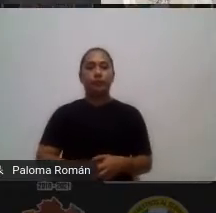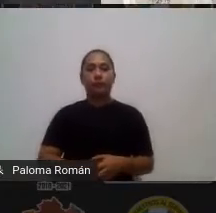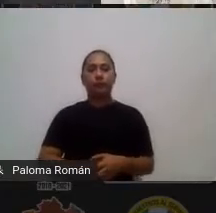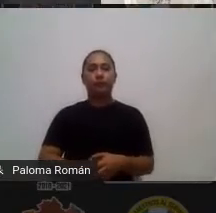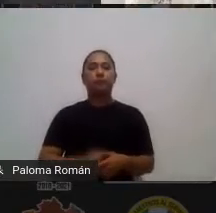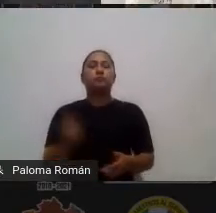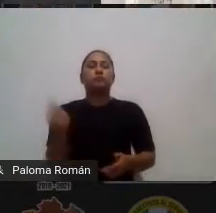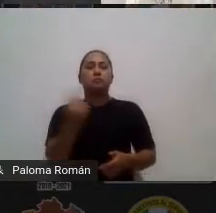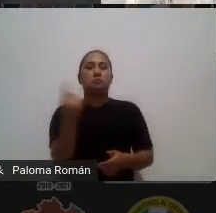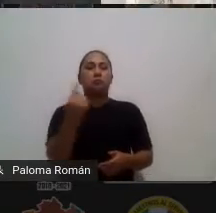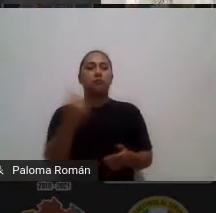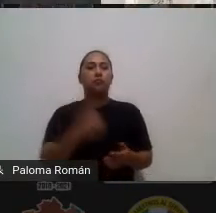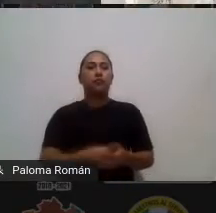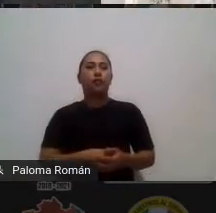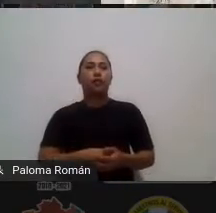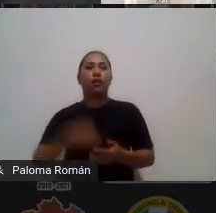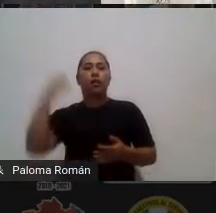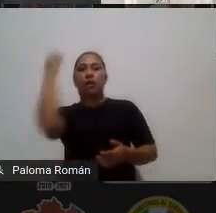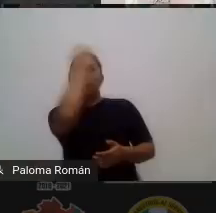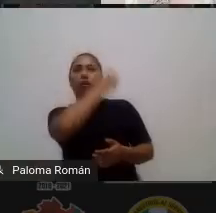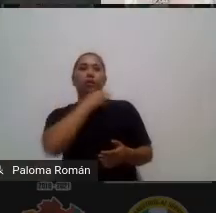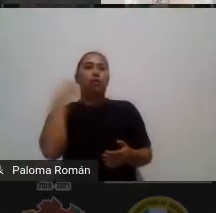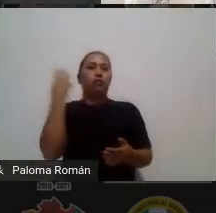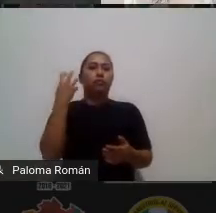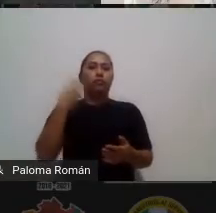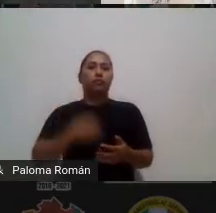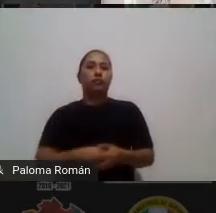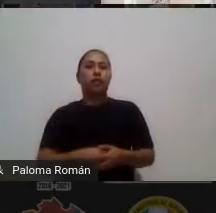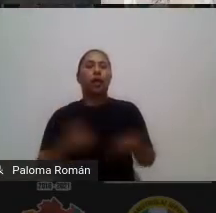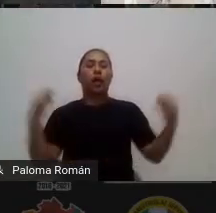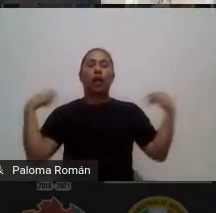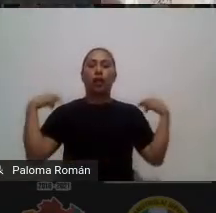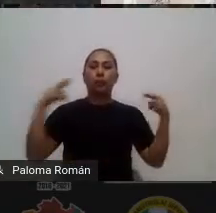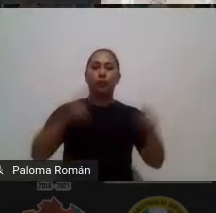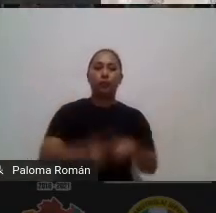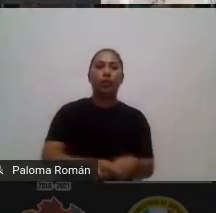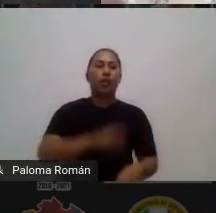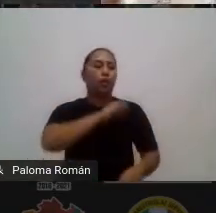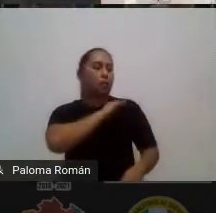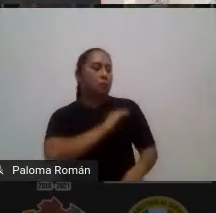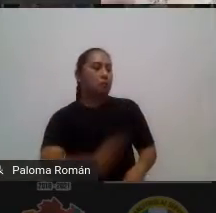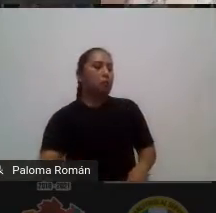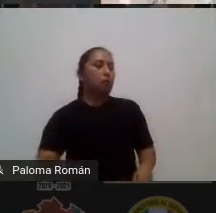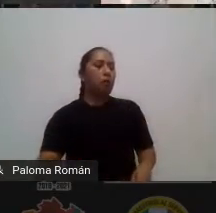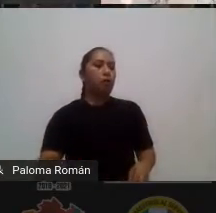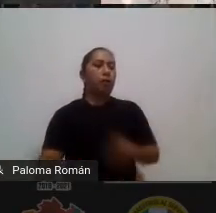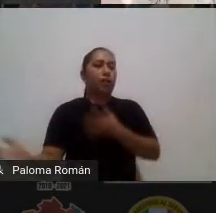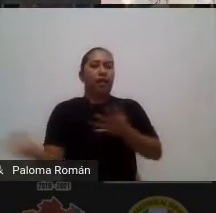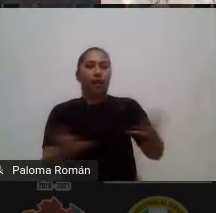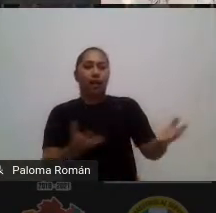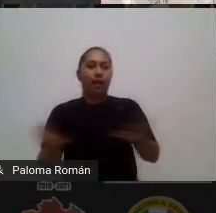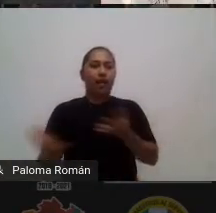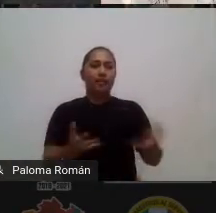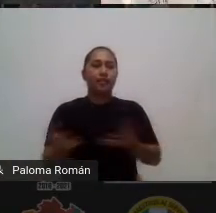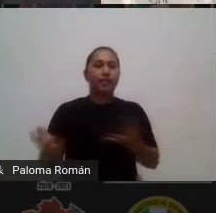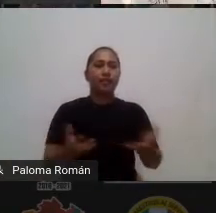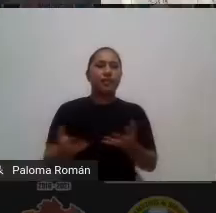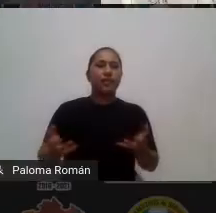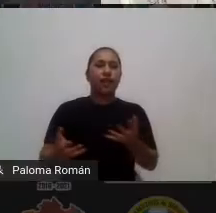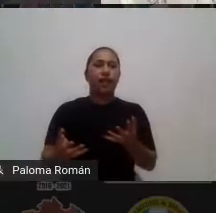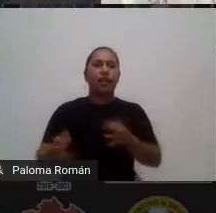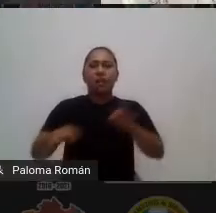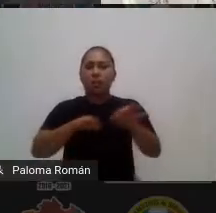que es evaluar es decir el profesor puede aplicar herramientas e instrumentos de evaluación